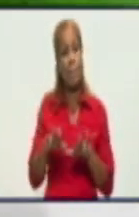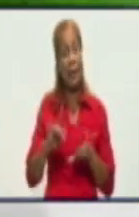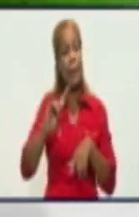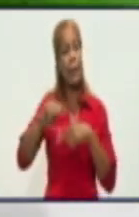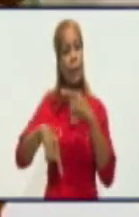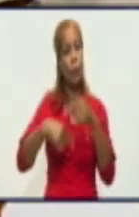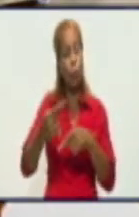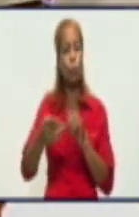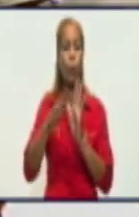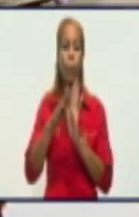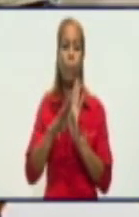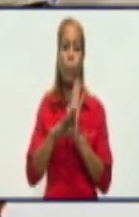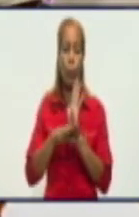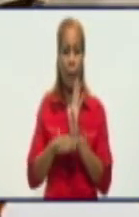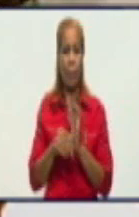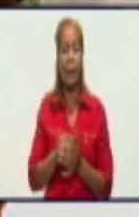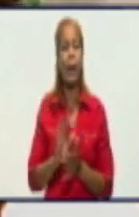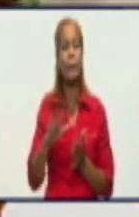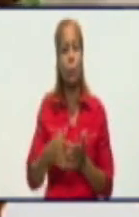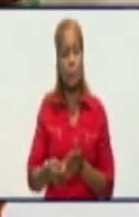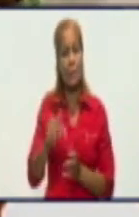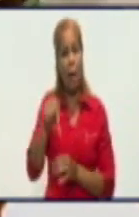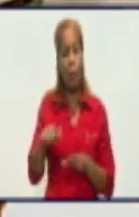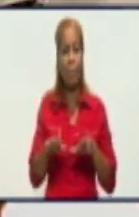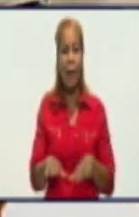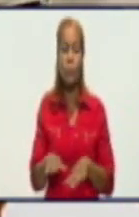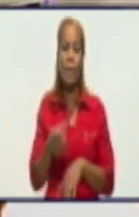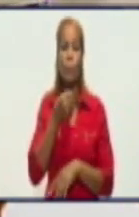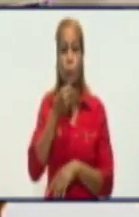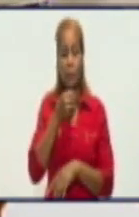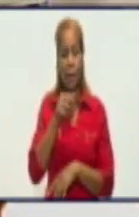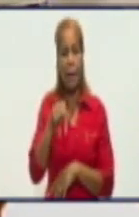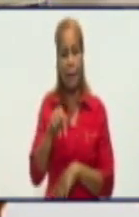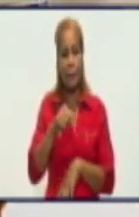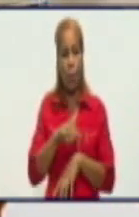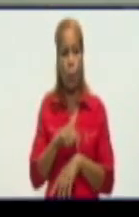Vamos a hacer una pausa musical a esta hora del mediodía.